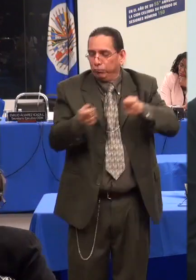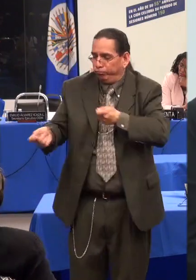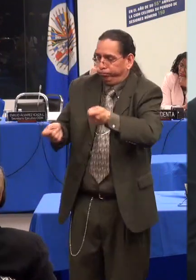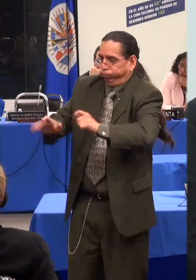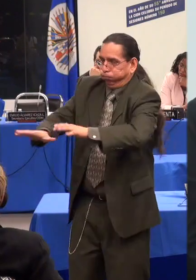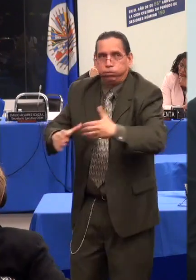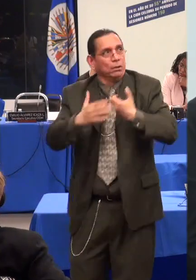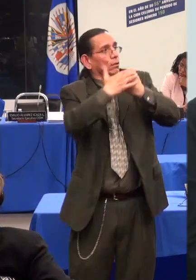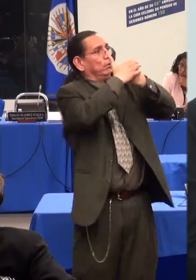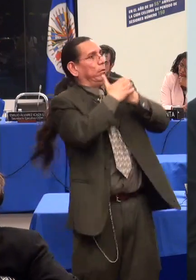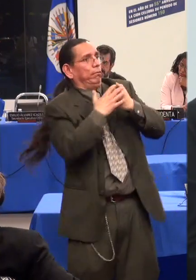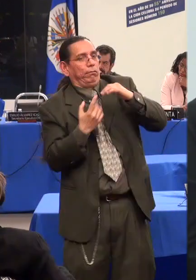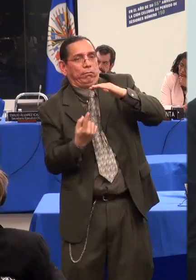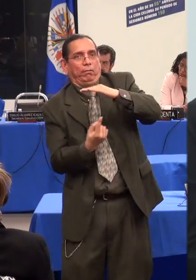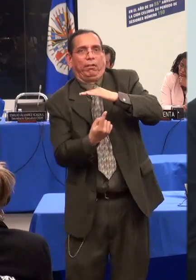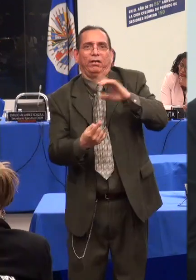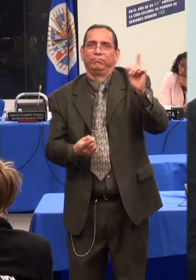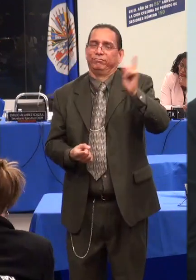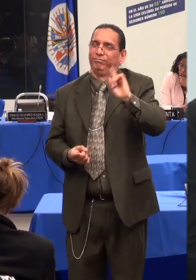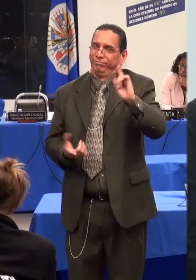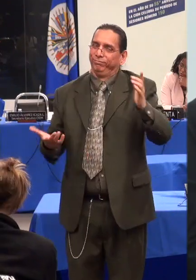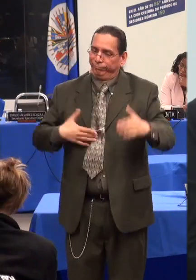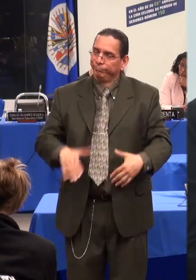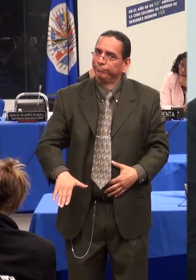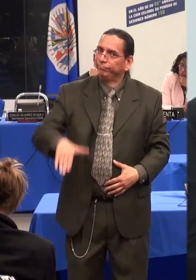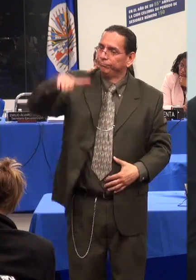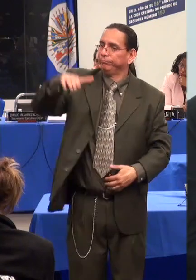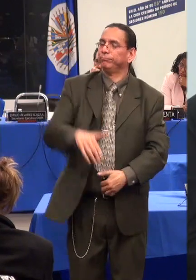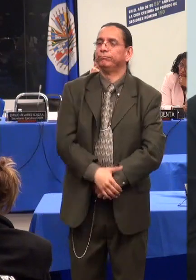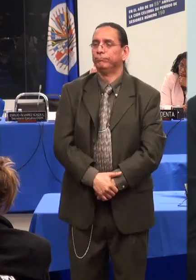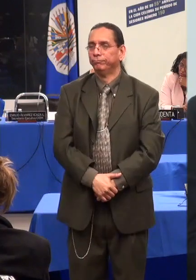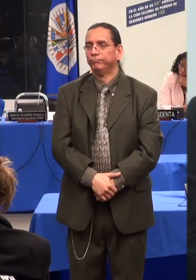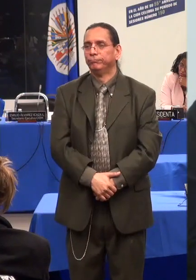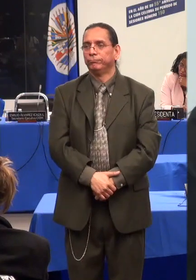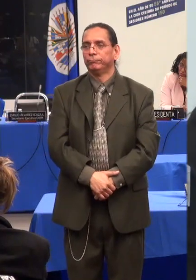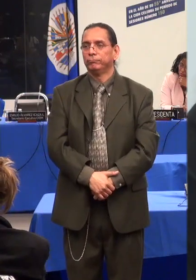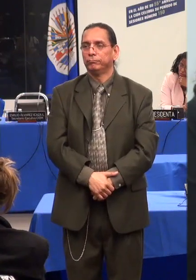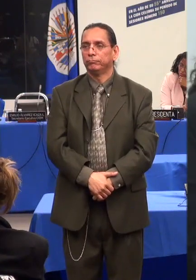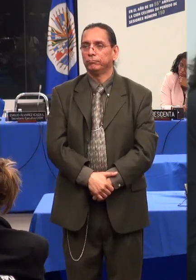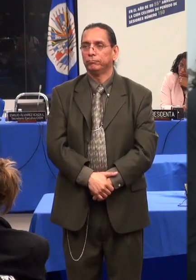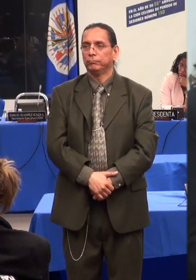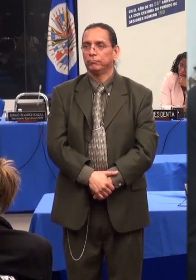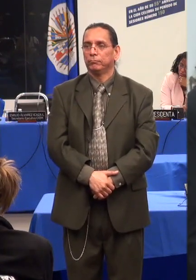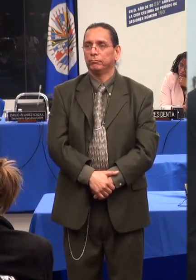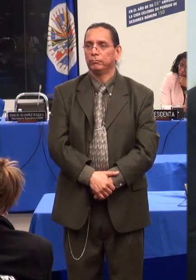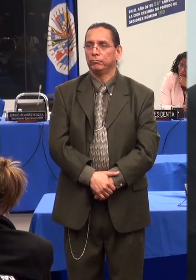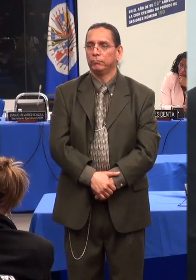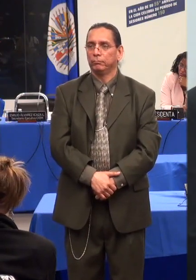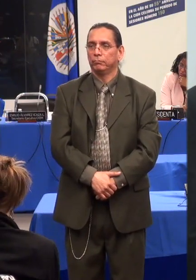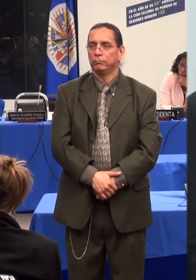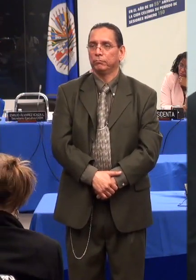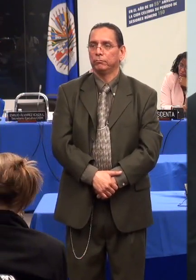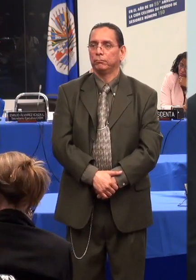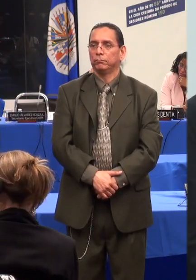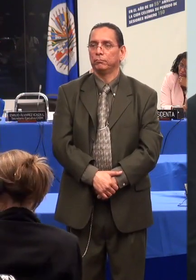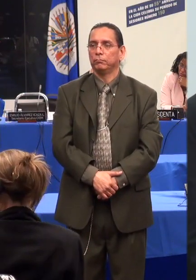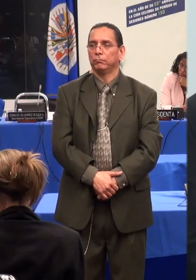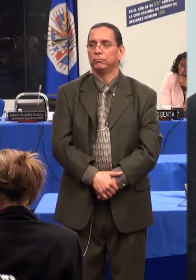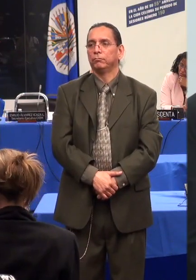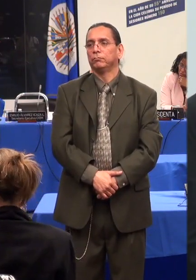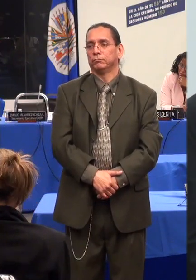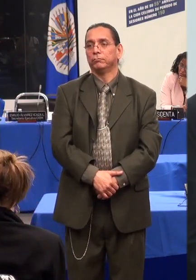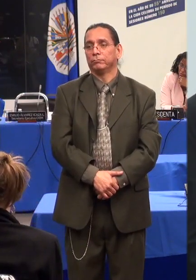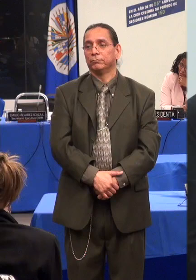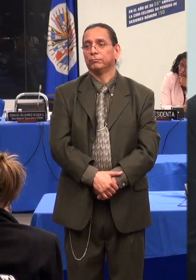de deseo, de cualquier forma de erotismo, imposibilidad de autonomía. Todo esto